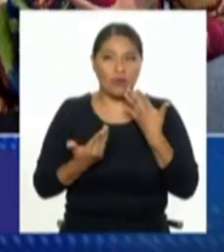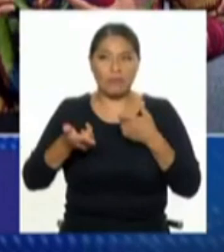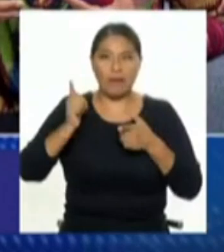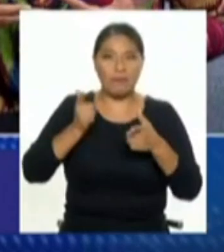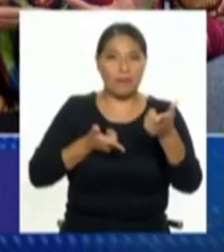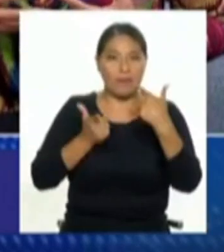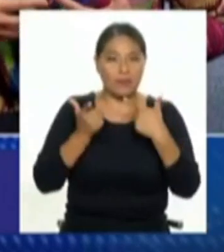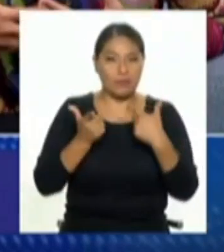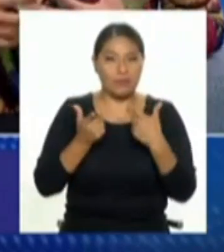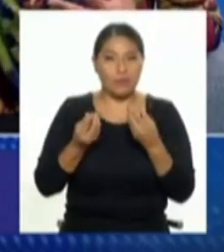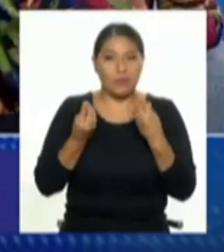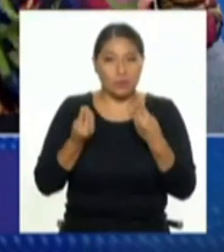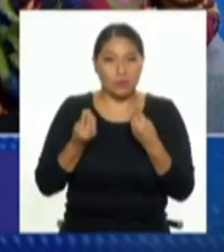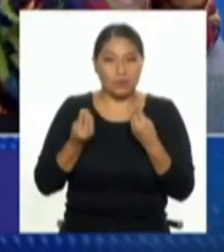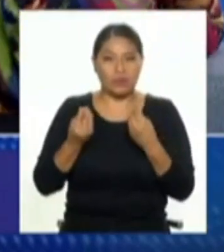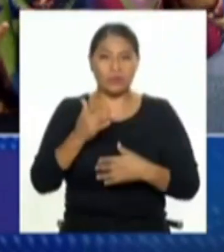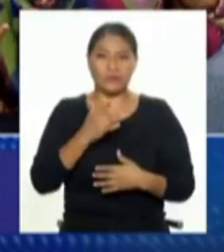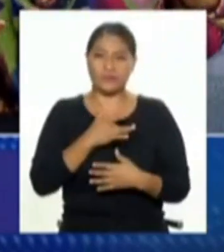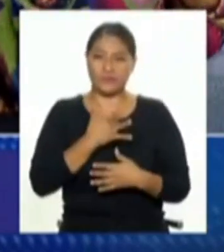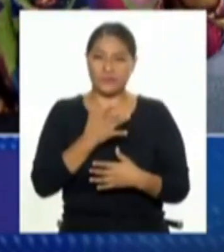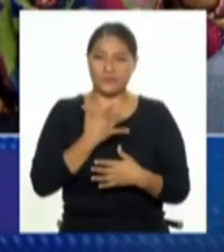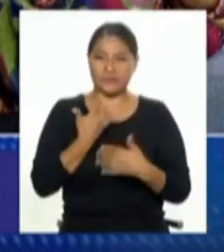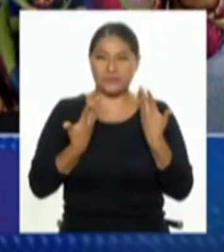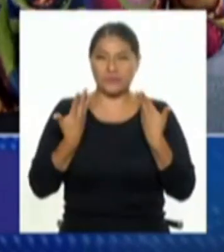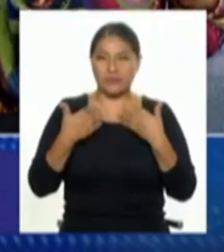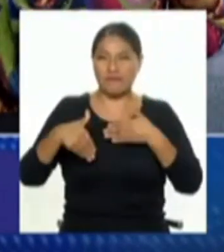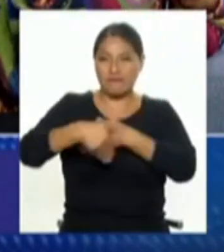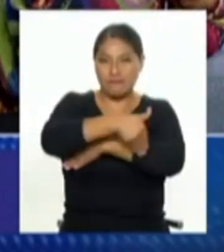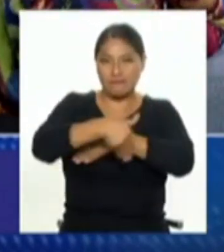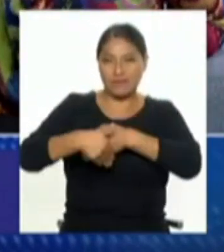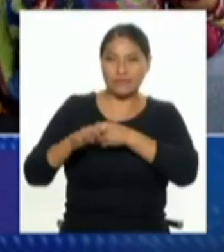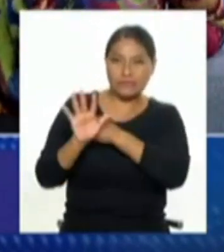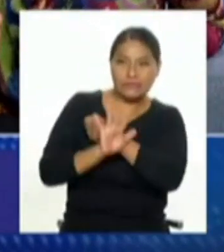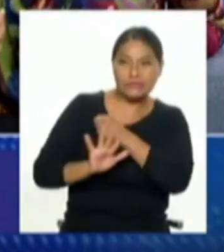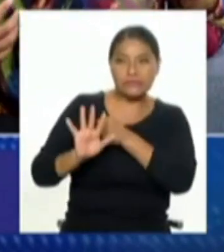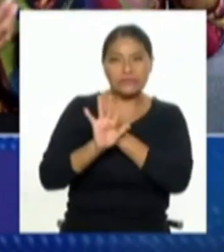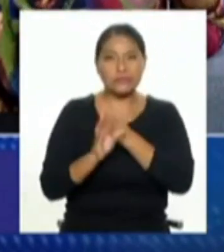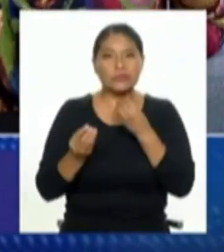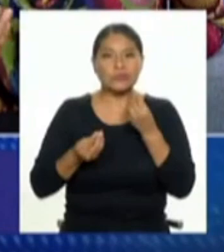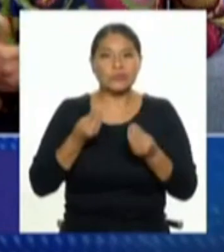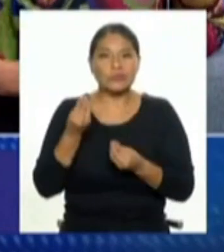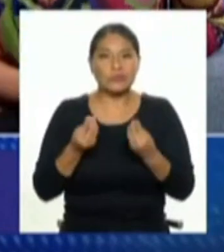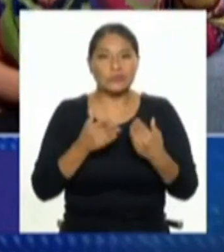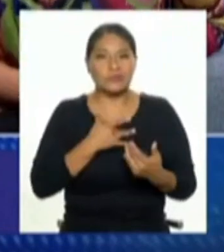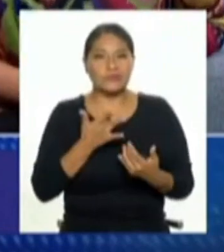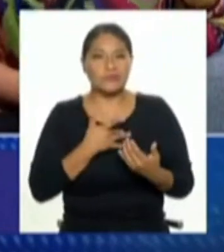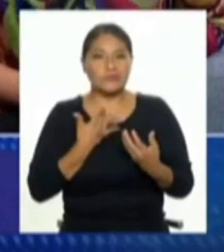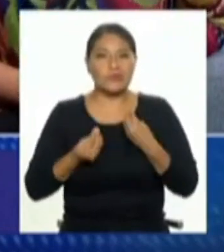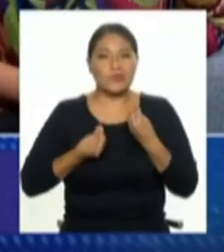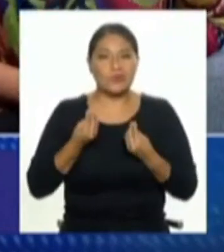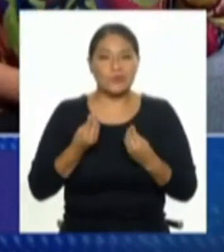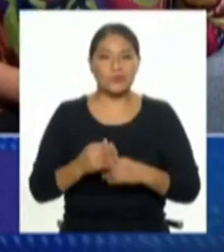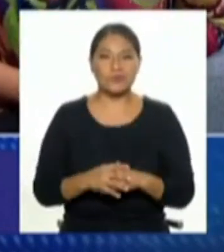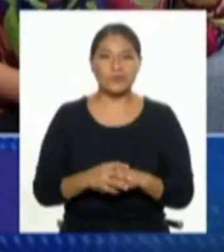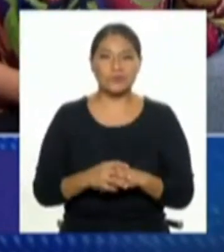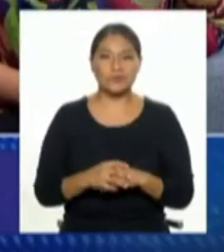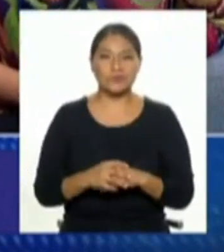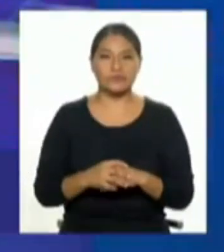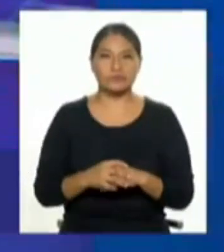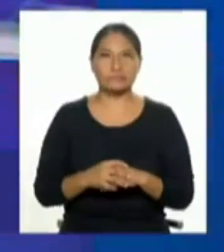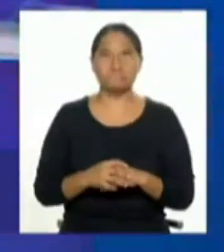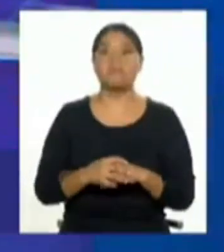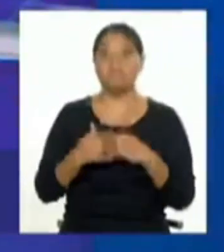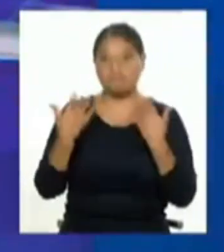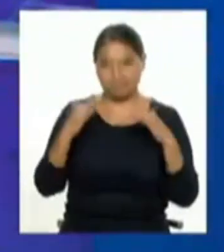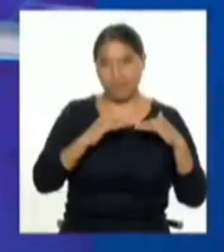básicamente sensación de inseguridad pero que no llega a ser tan alta como creemos? si es verdad o sea se ha